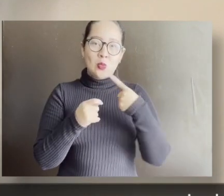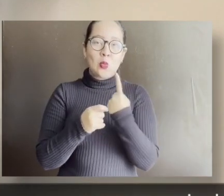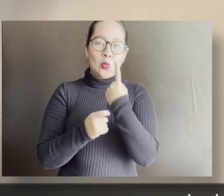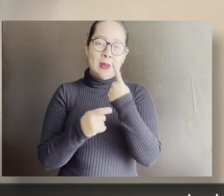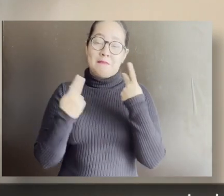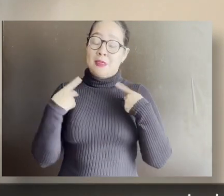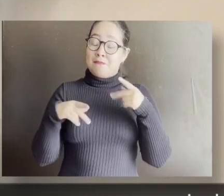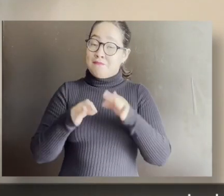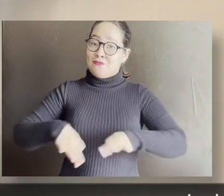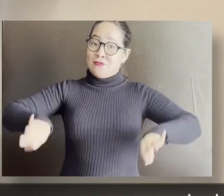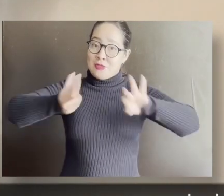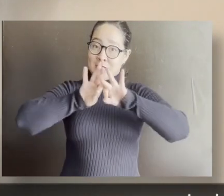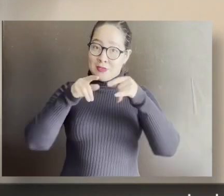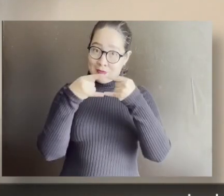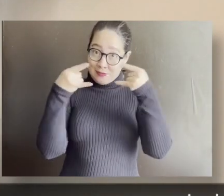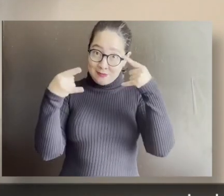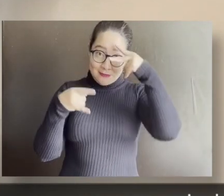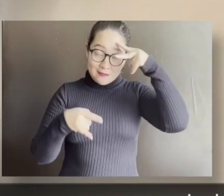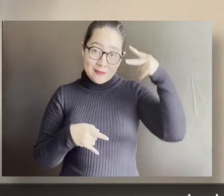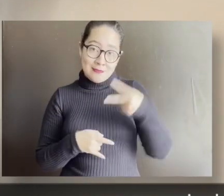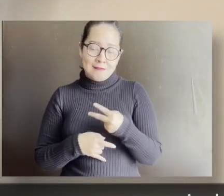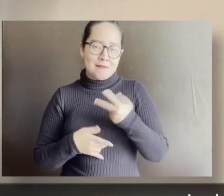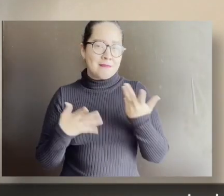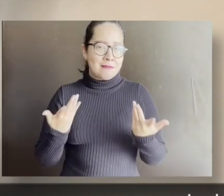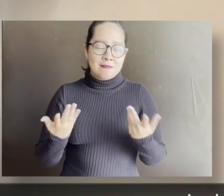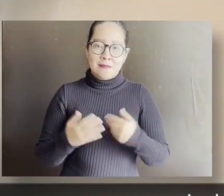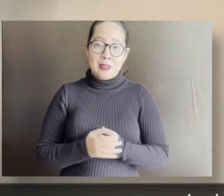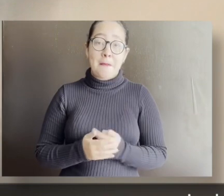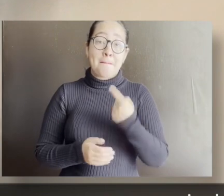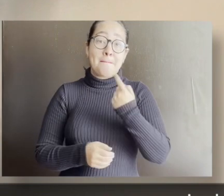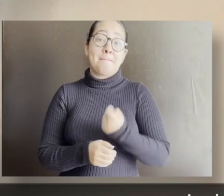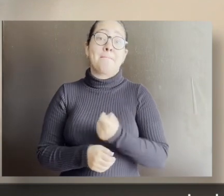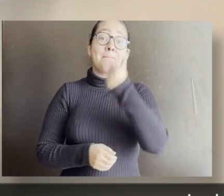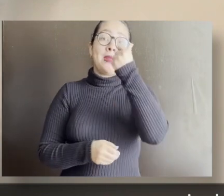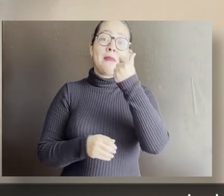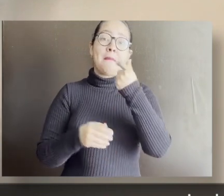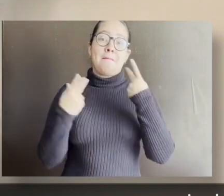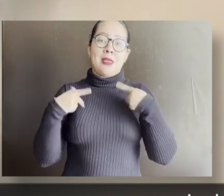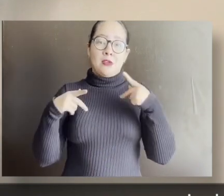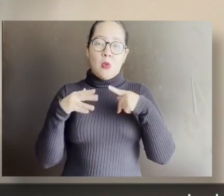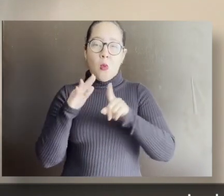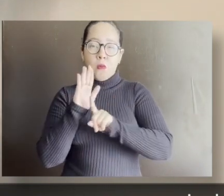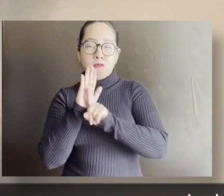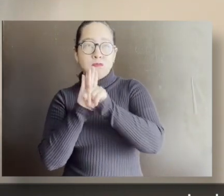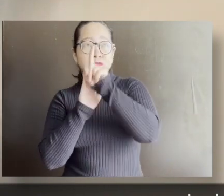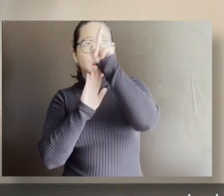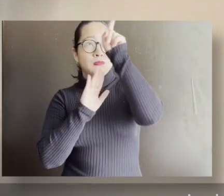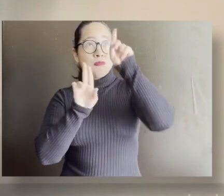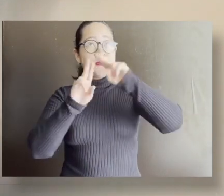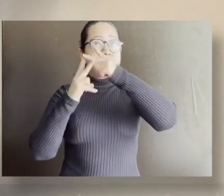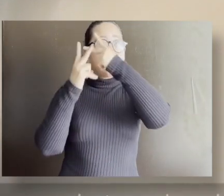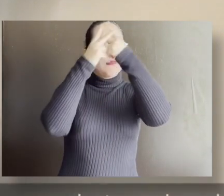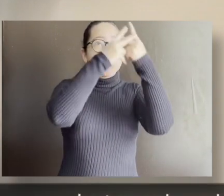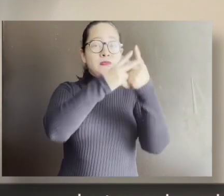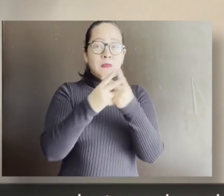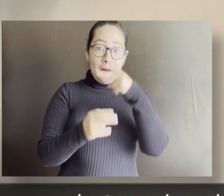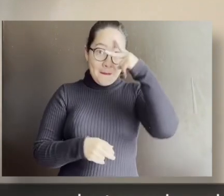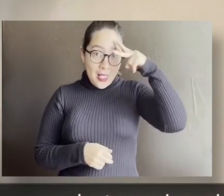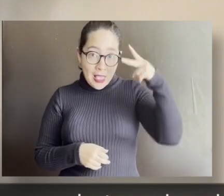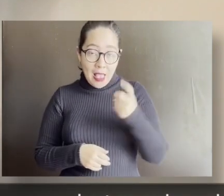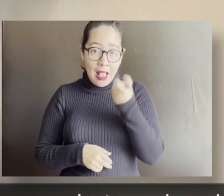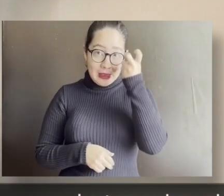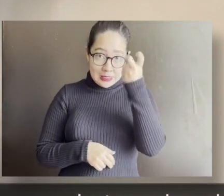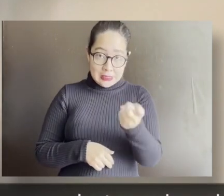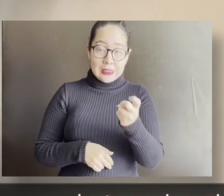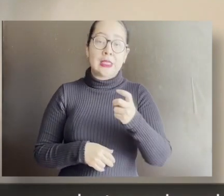personaje destacado en la historia de nuestro país, el primer astronauta mexicano. Me refiero al doctor en ingeniería